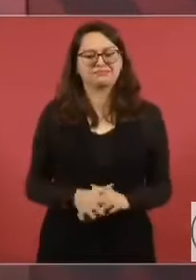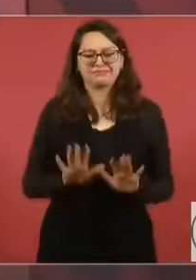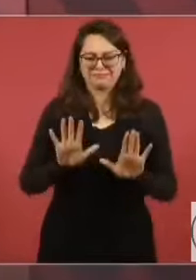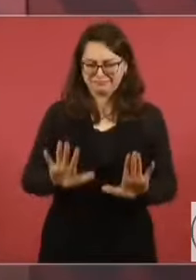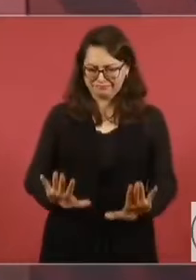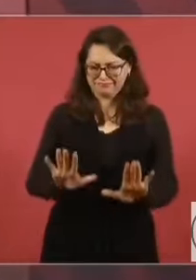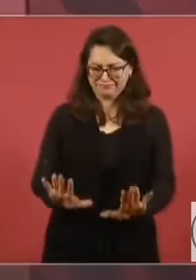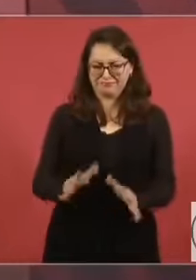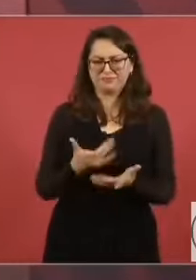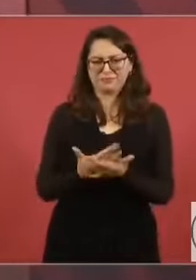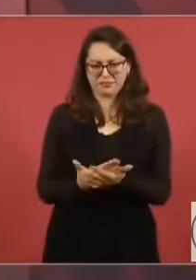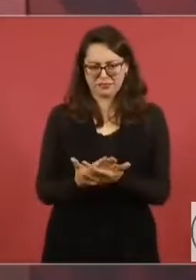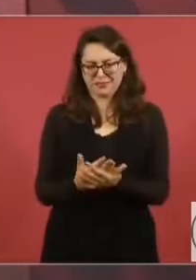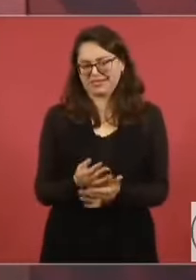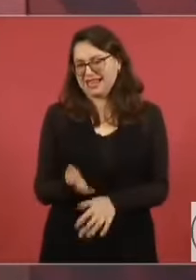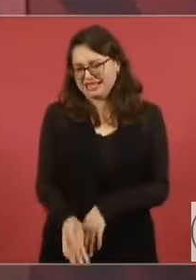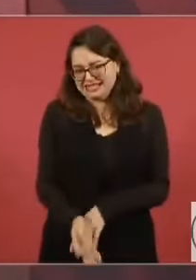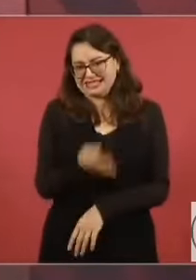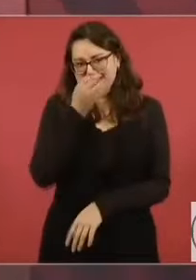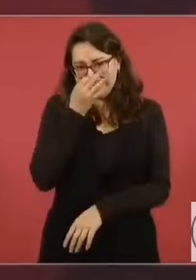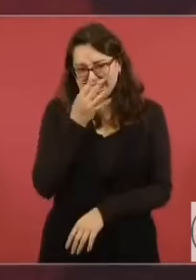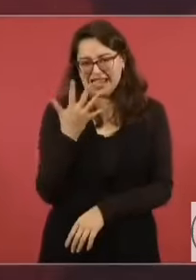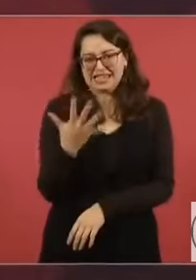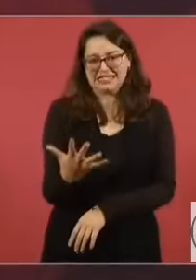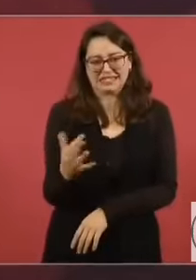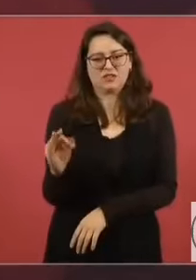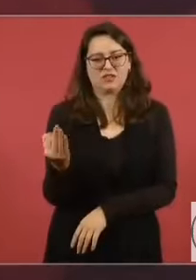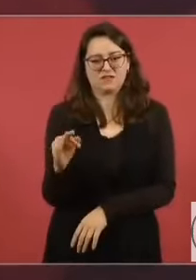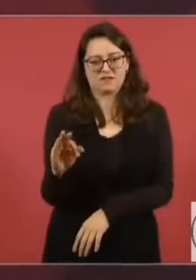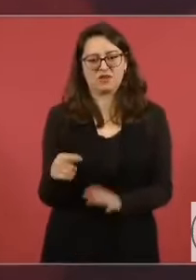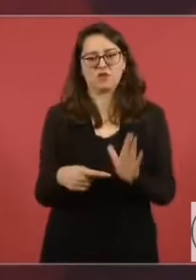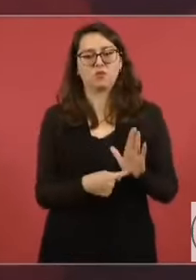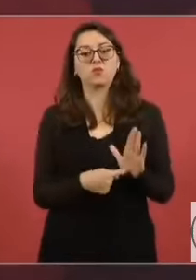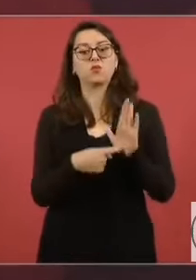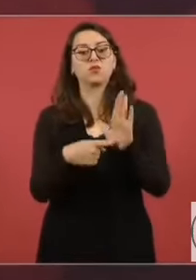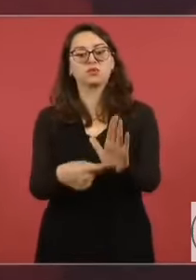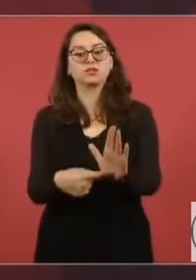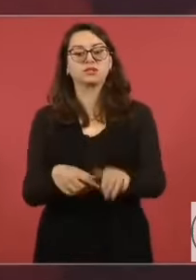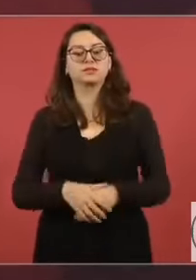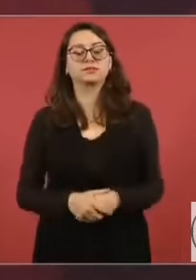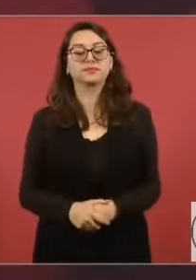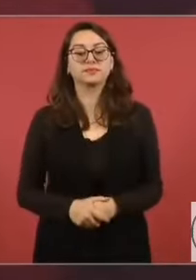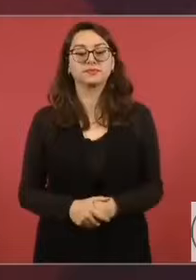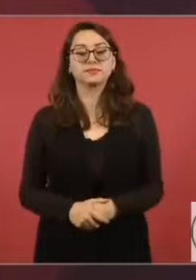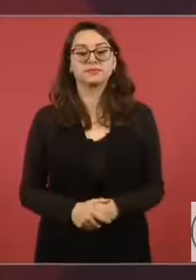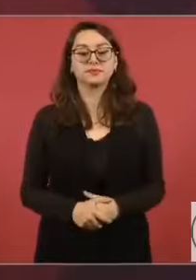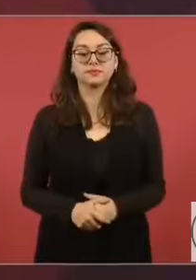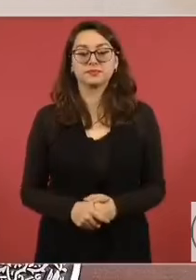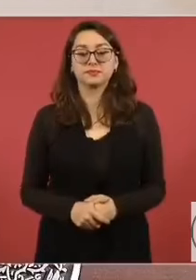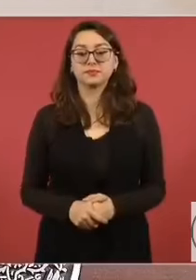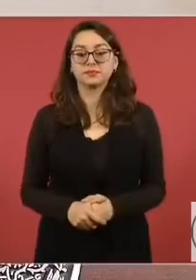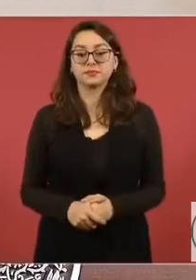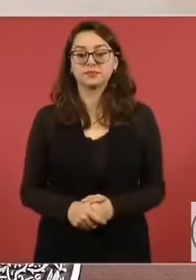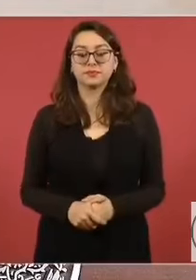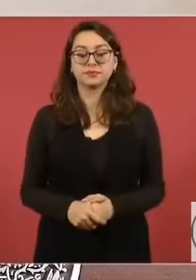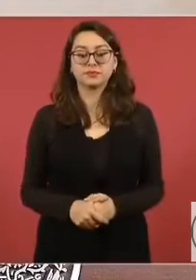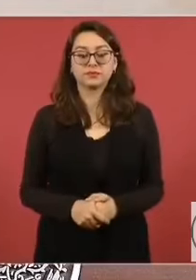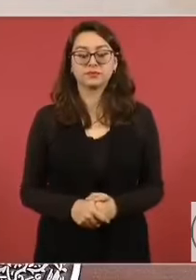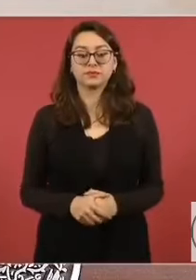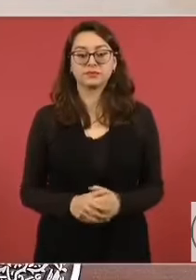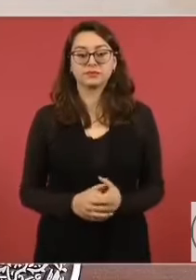Espérense, si es el día 5 de febrero. El día 5 de febrero. Ese día